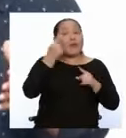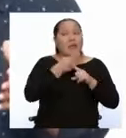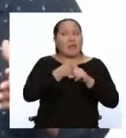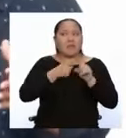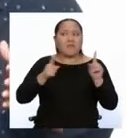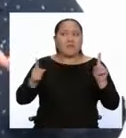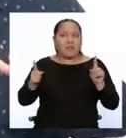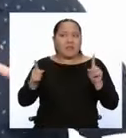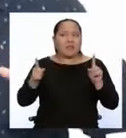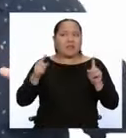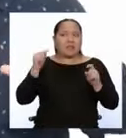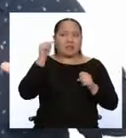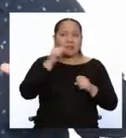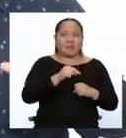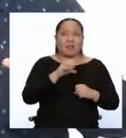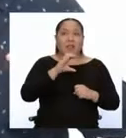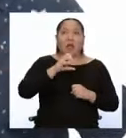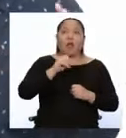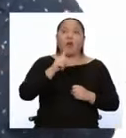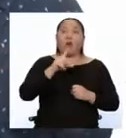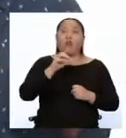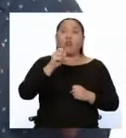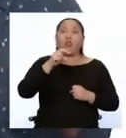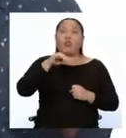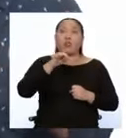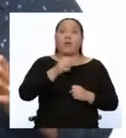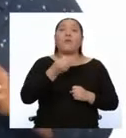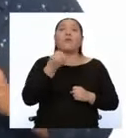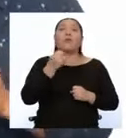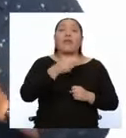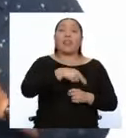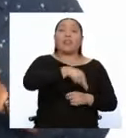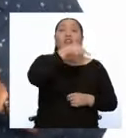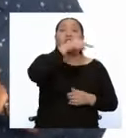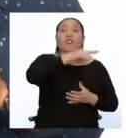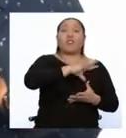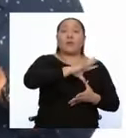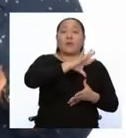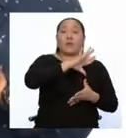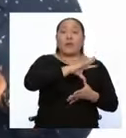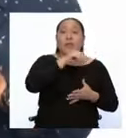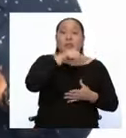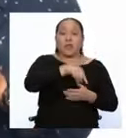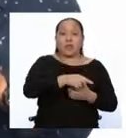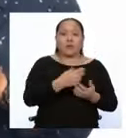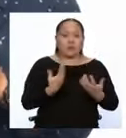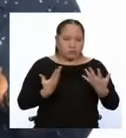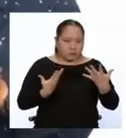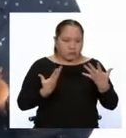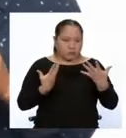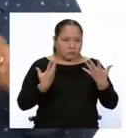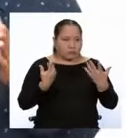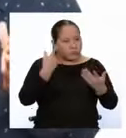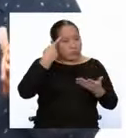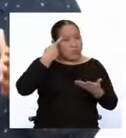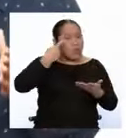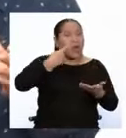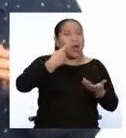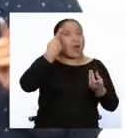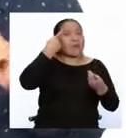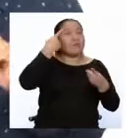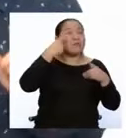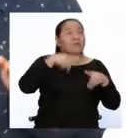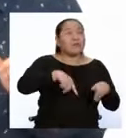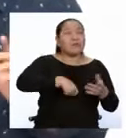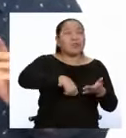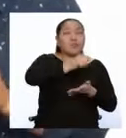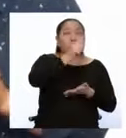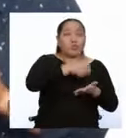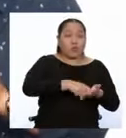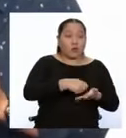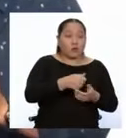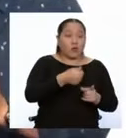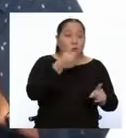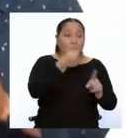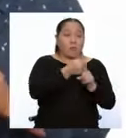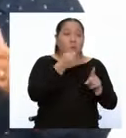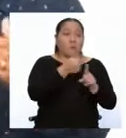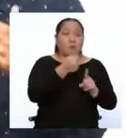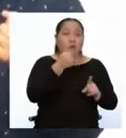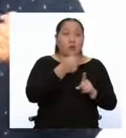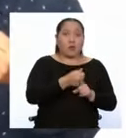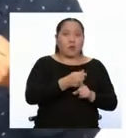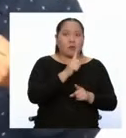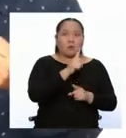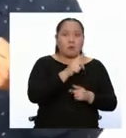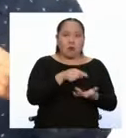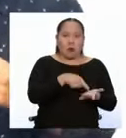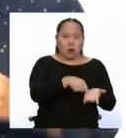colonia. Ya que entre los norteamericanos existía un pacto colonial que les concedía autonomía y no los obligaba